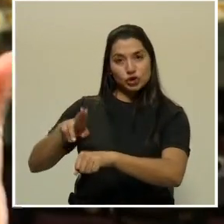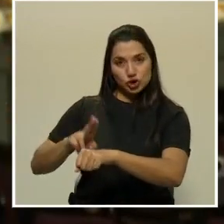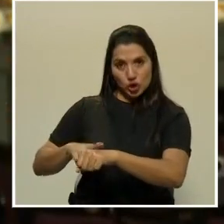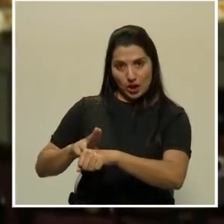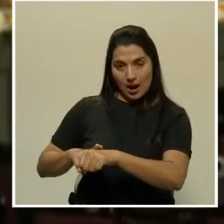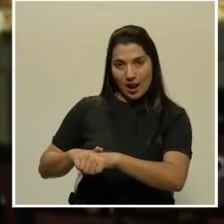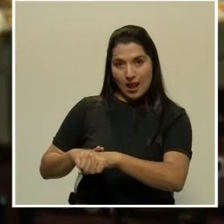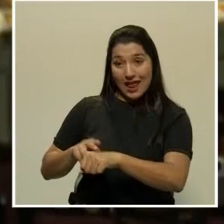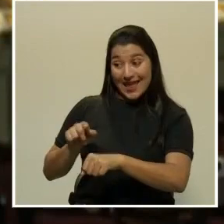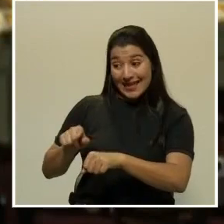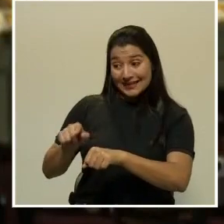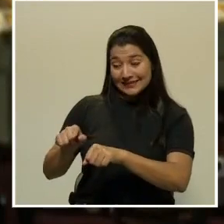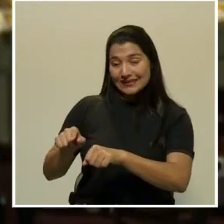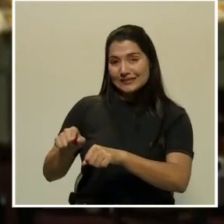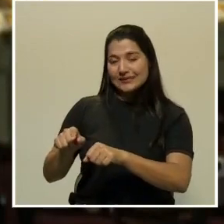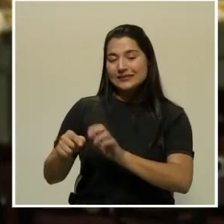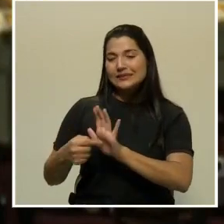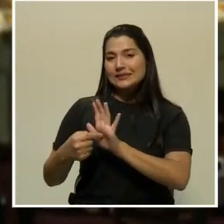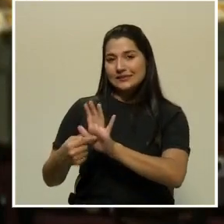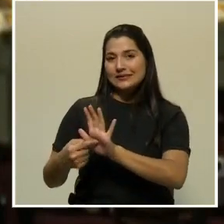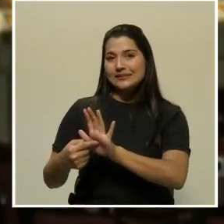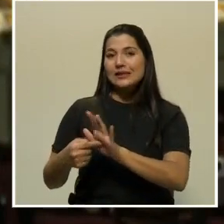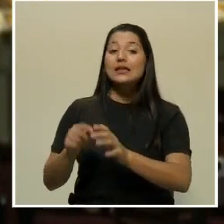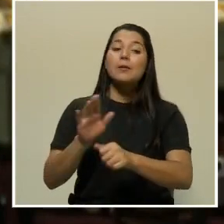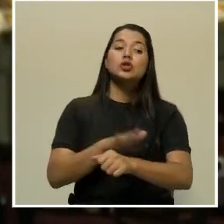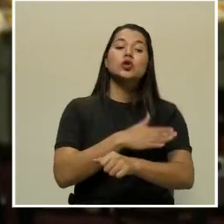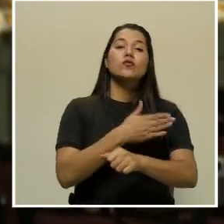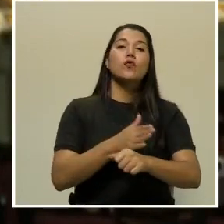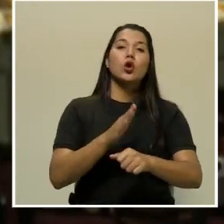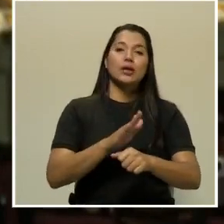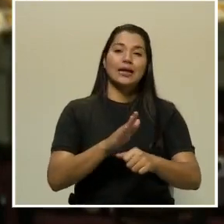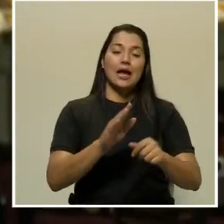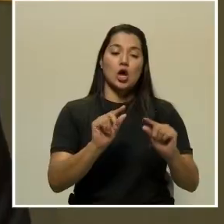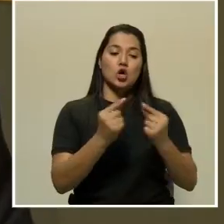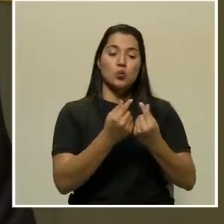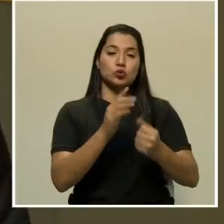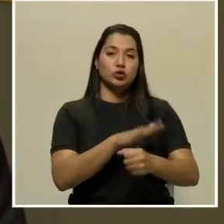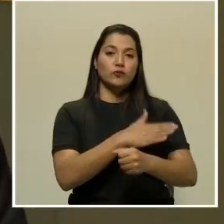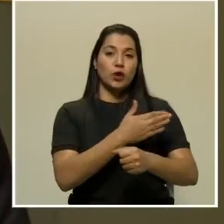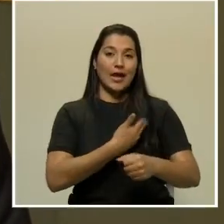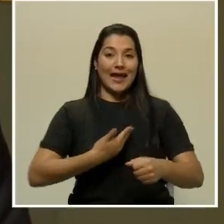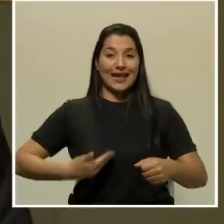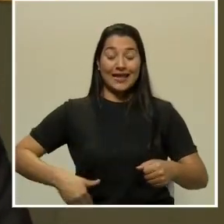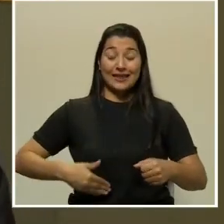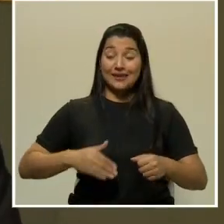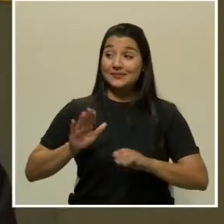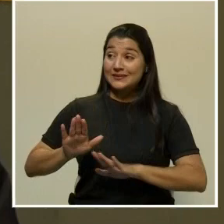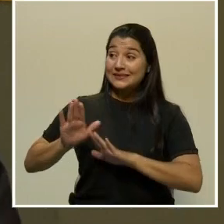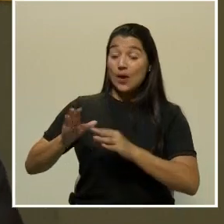presentaciones que se trasladaron y también de la Orquesta Sinfónica de Heredia. Fantástico, fantástico.